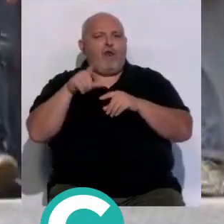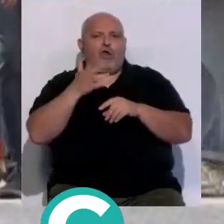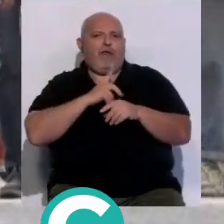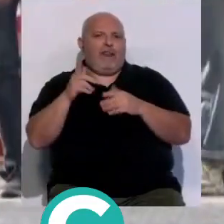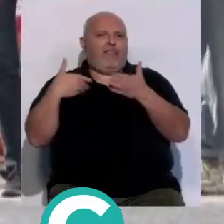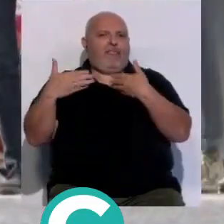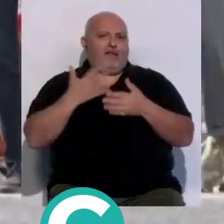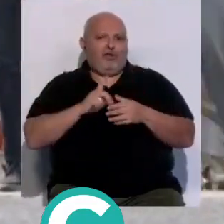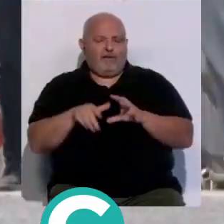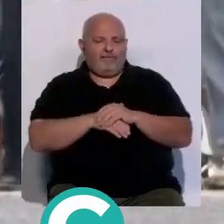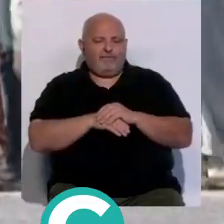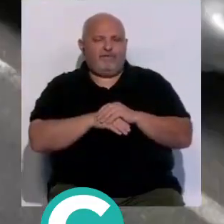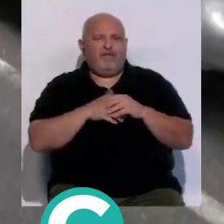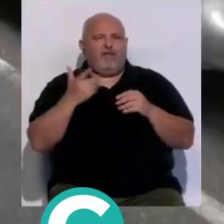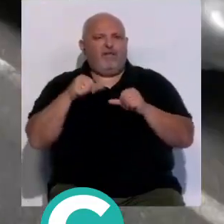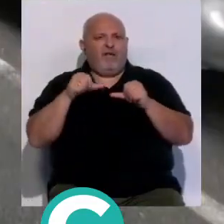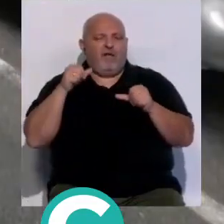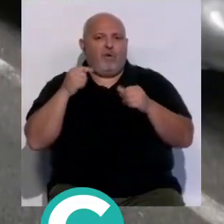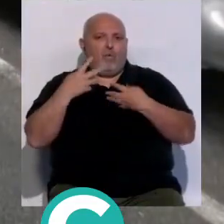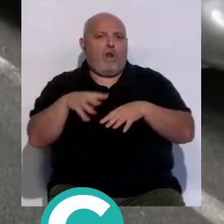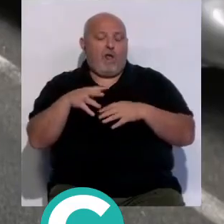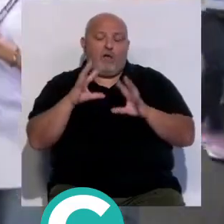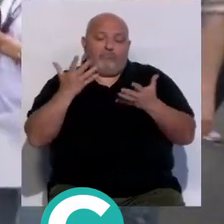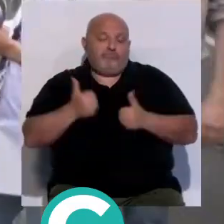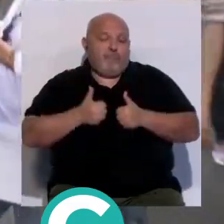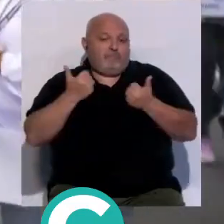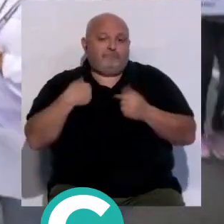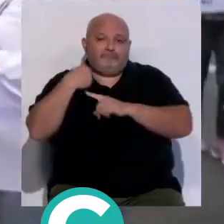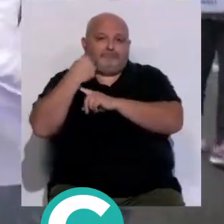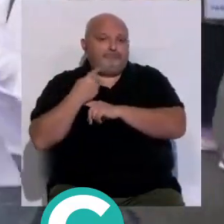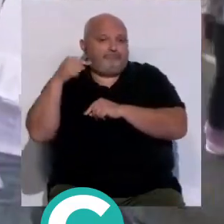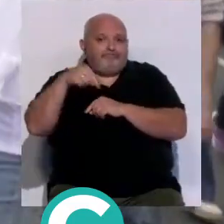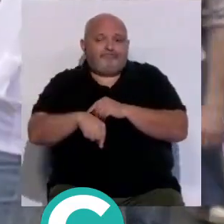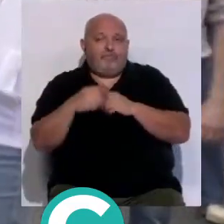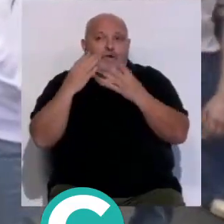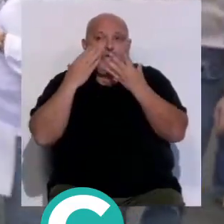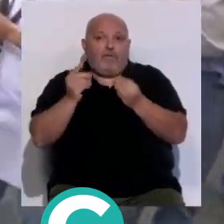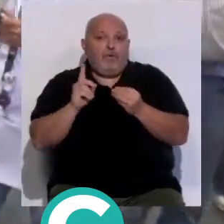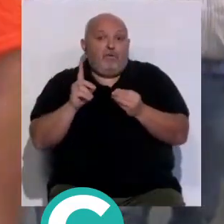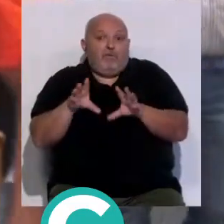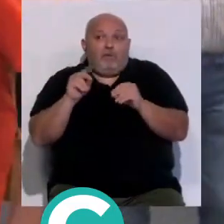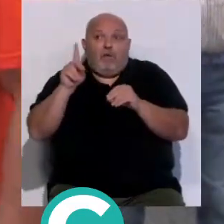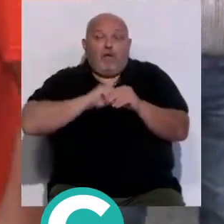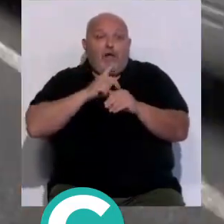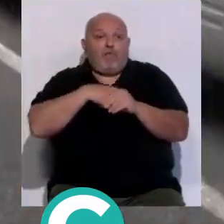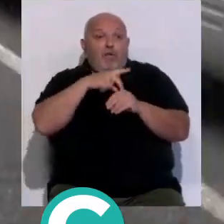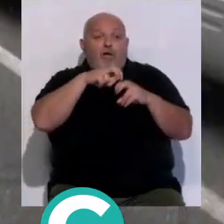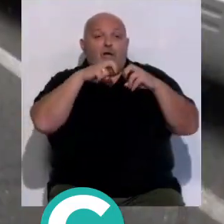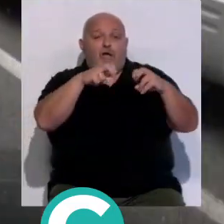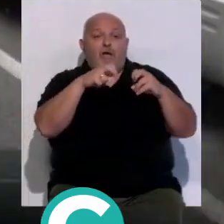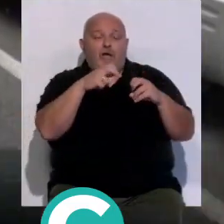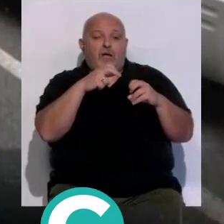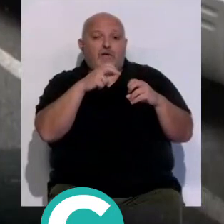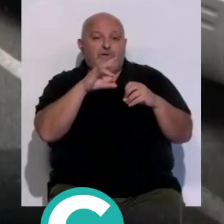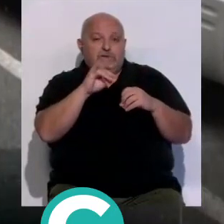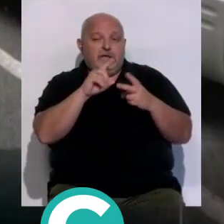falta de diálogo nos han obligado a venir a la huelga ya está de hecho no lo entendemos porque se han sentado con los letrados con los